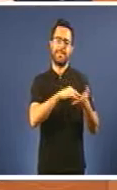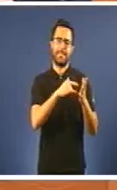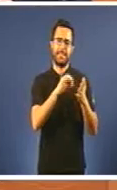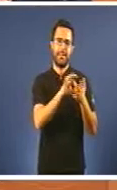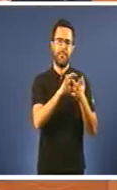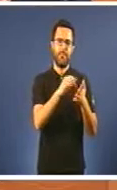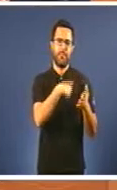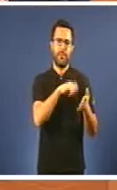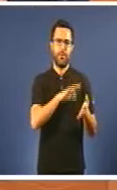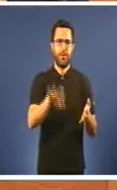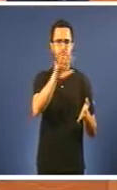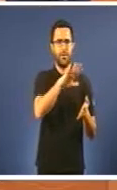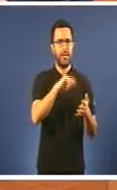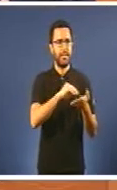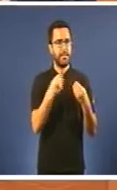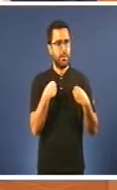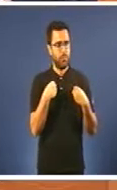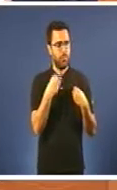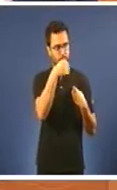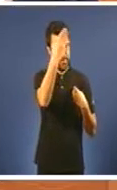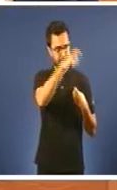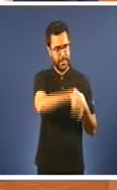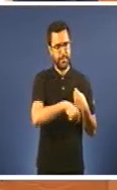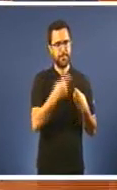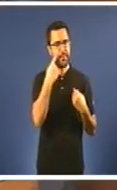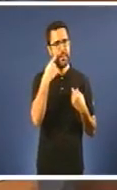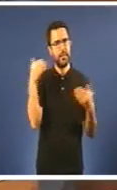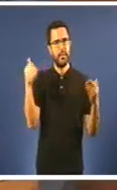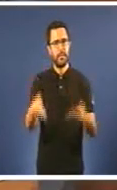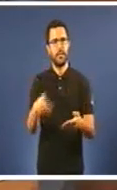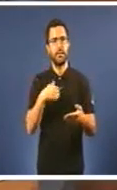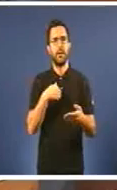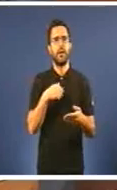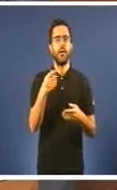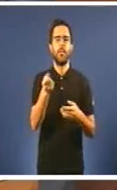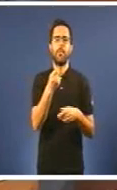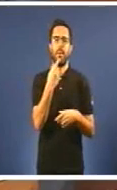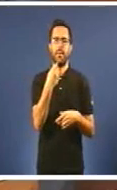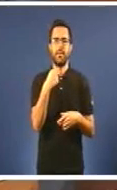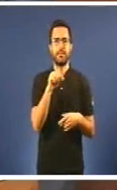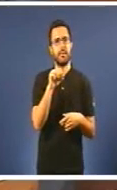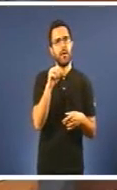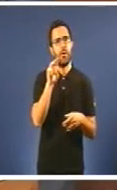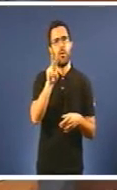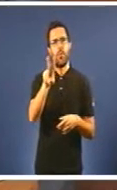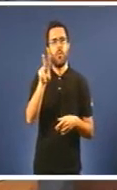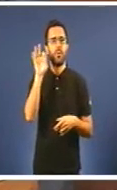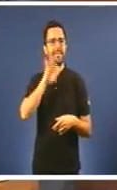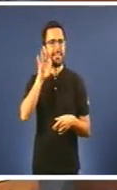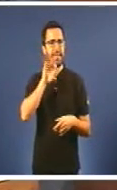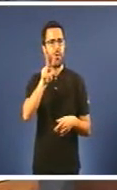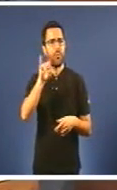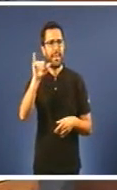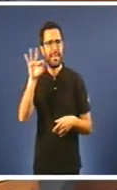dedicamos os galegos Os pacientes de uso hospitalario? O ano? 35 millóns de euros Son 4 mil